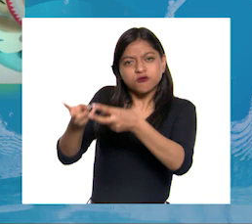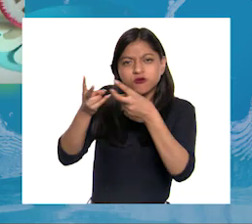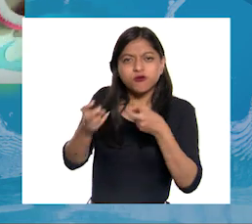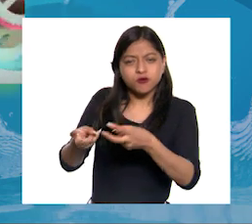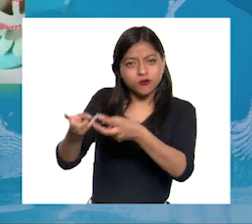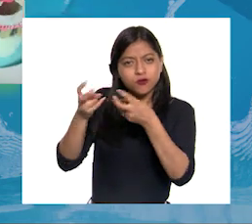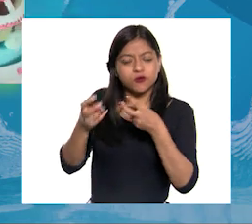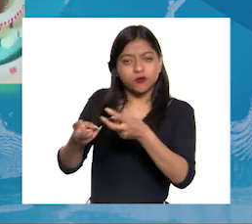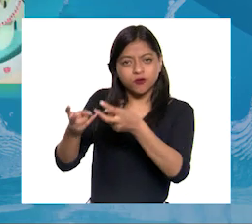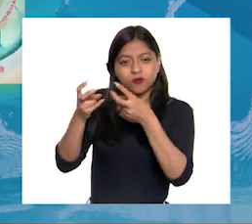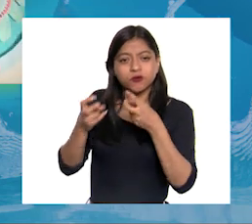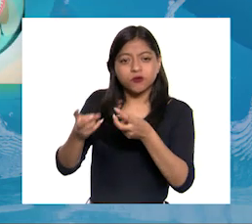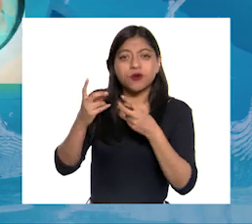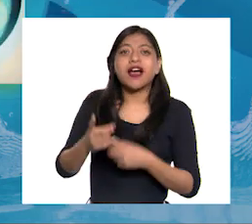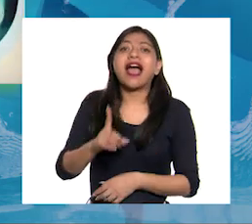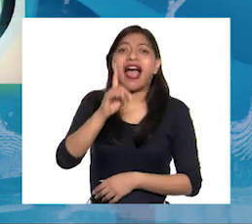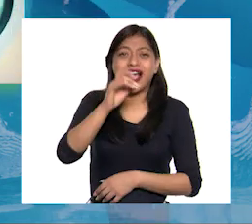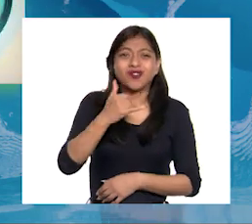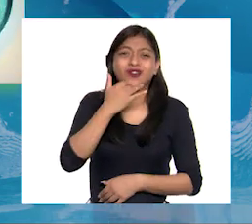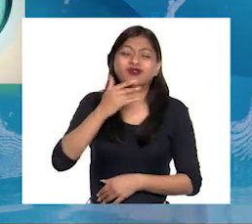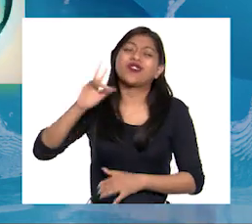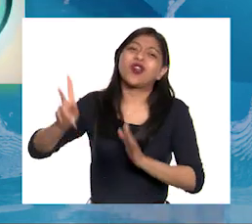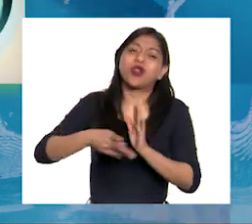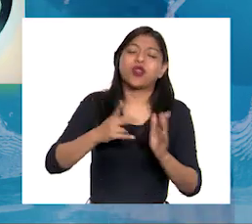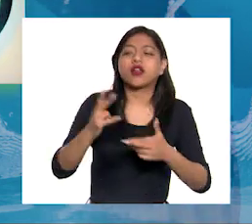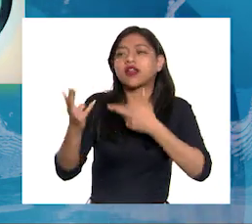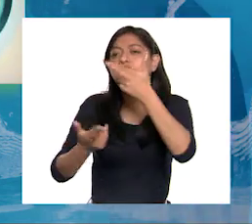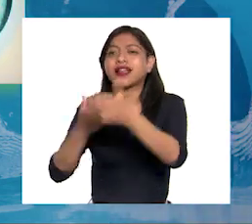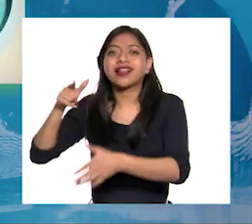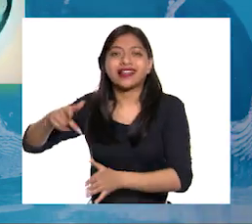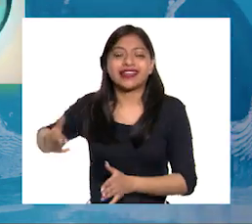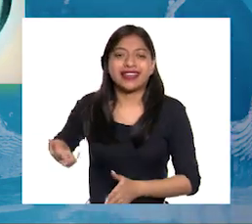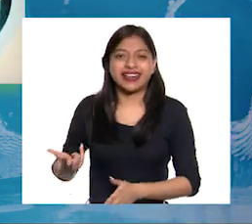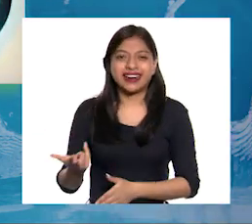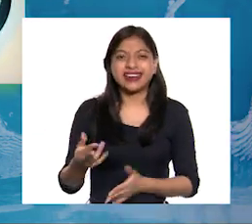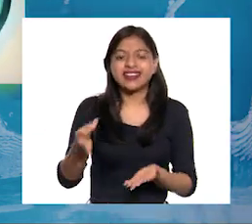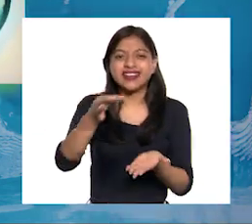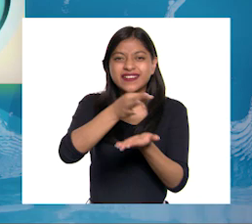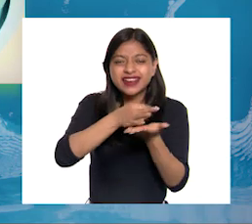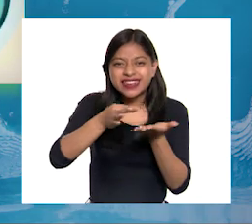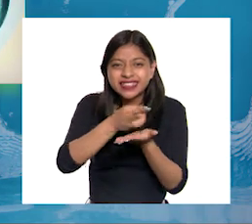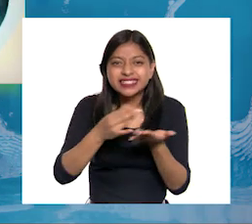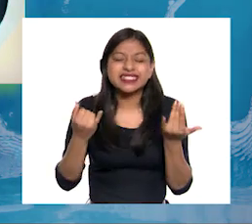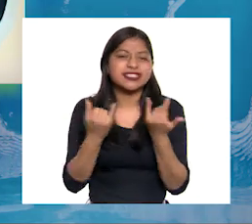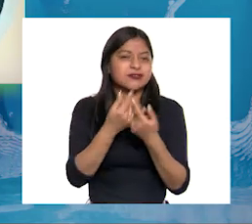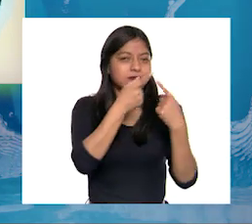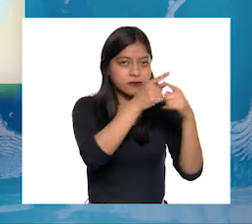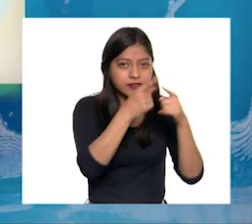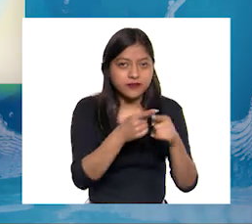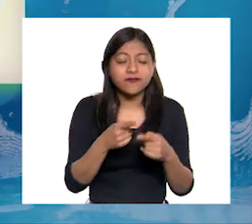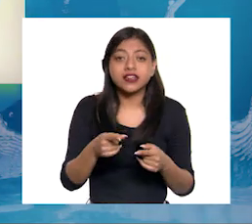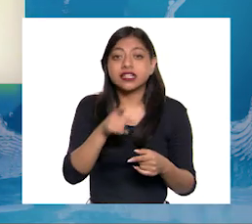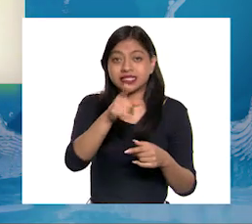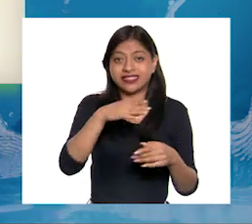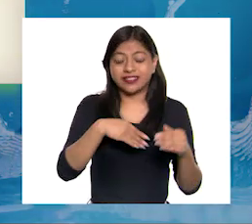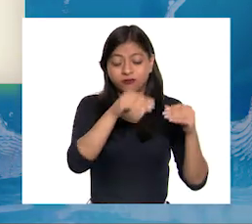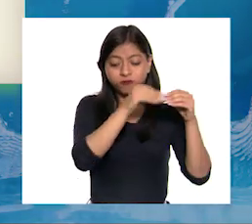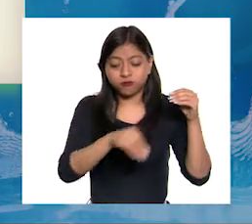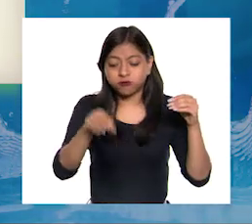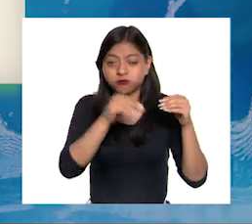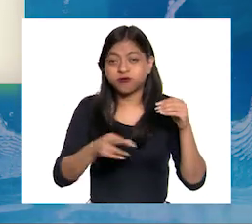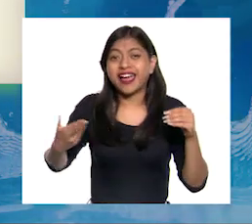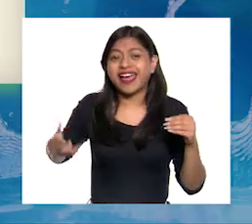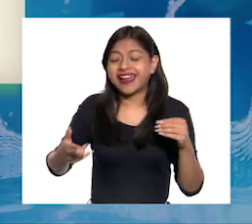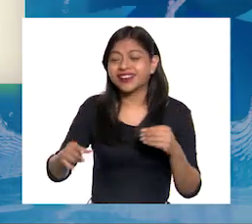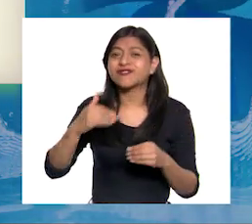agua contaminada regresa a los ríos Aceite y otras sustancias que tiramos por el drenaje contaminan el agua Y sin embargo,